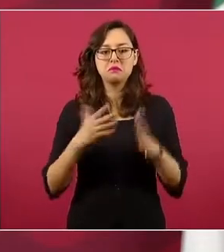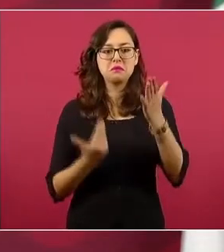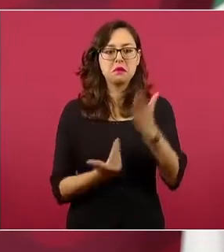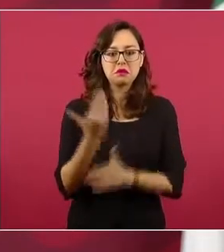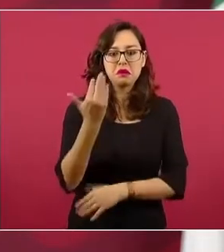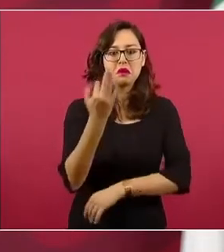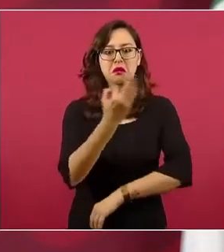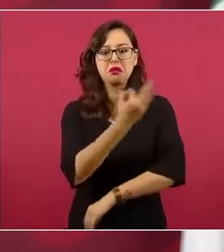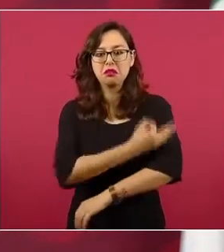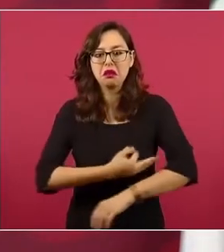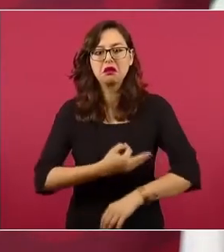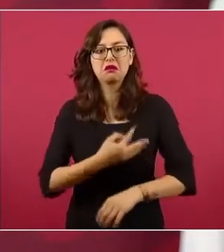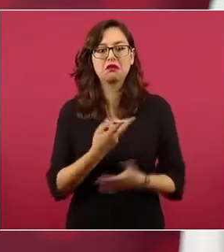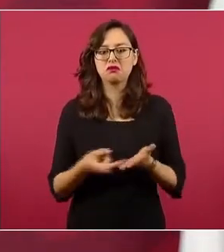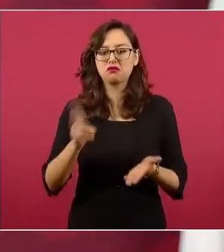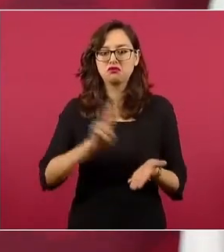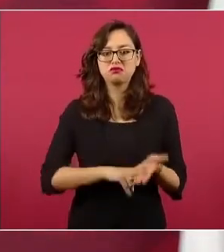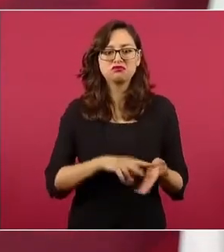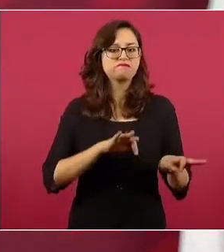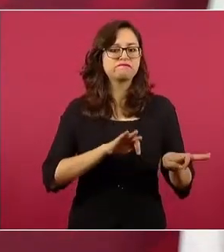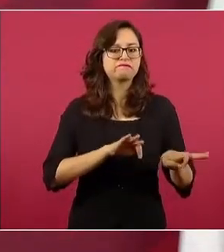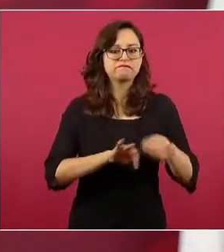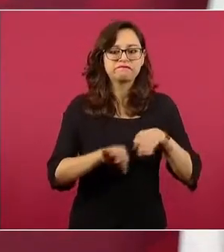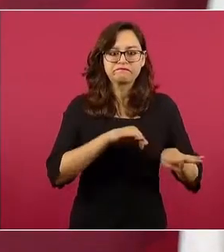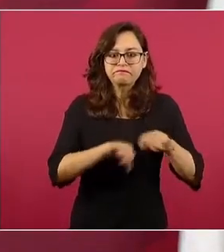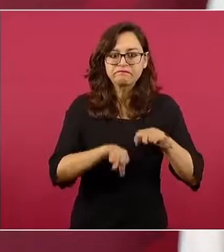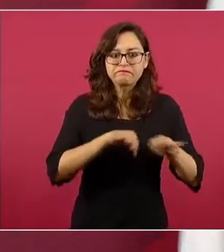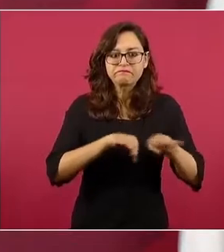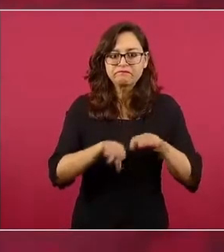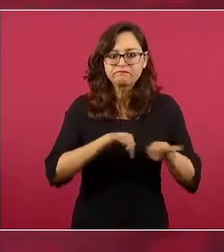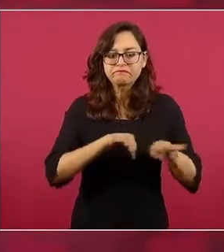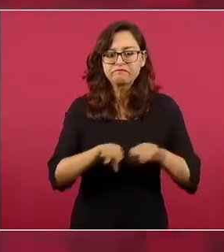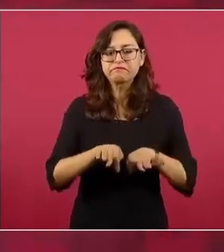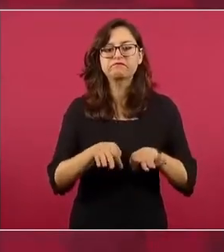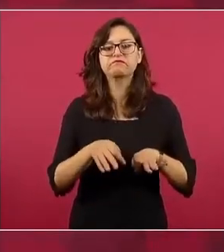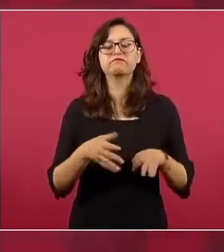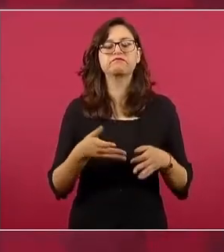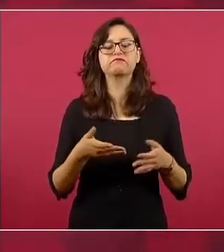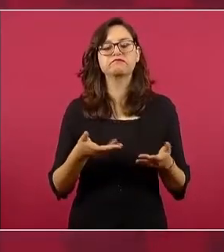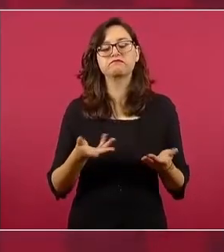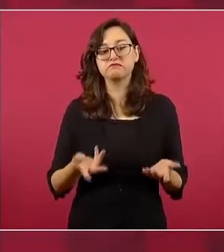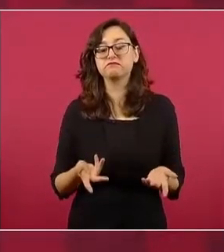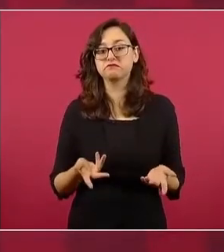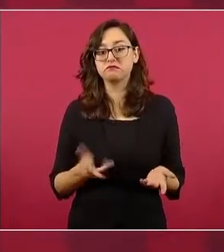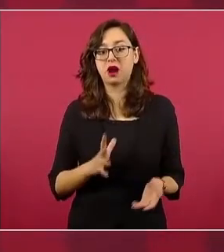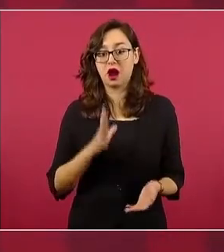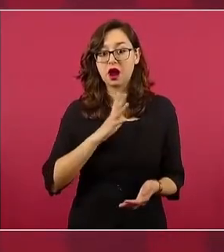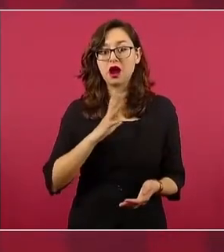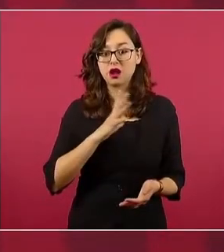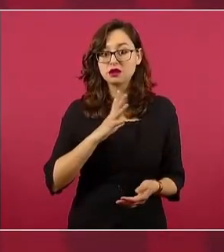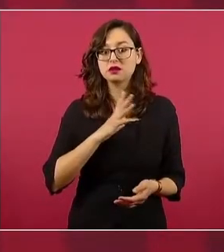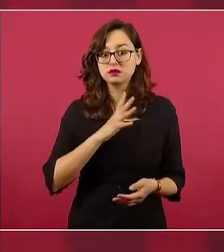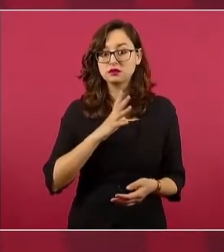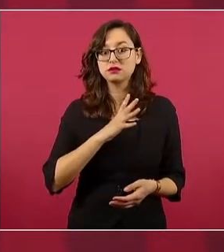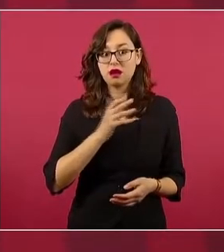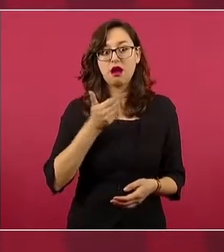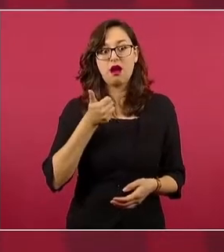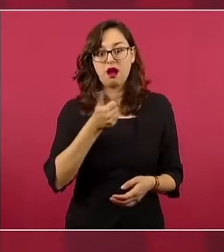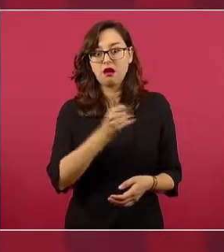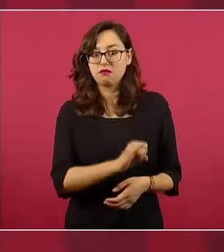los que están en Estados Unidos.